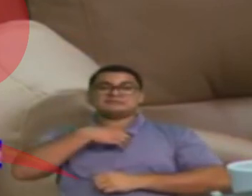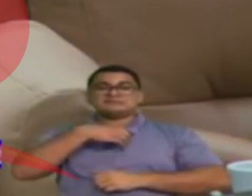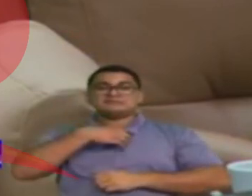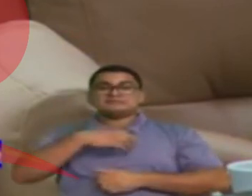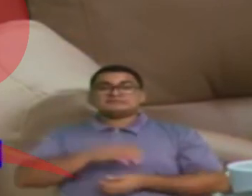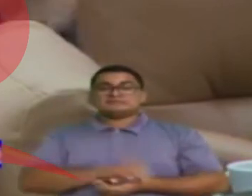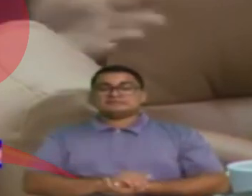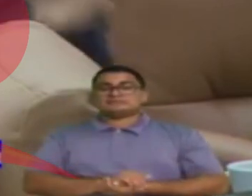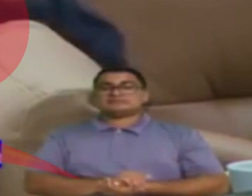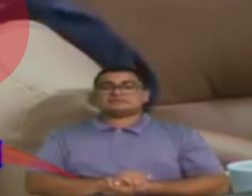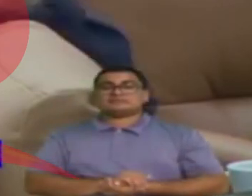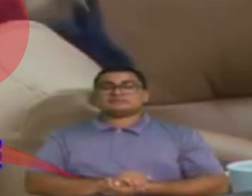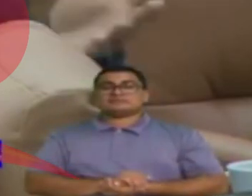Noticias 12, Gabriela Solórzano.